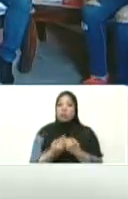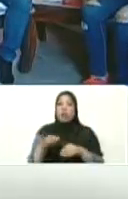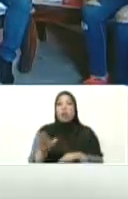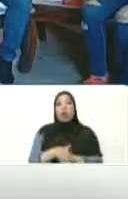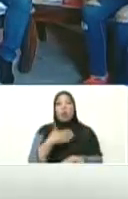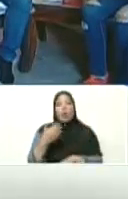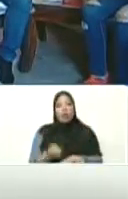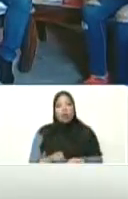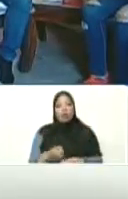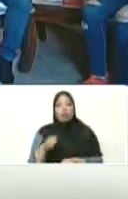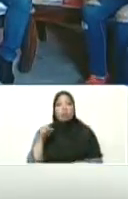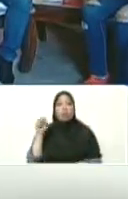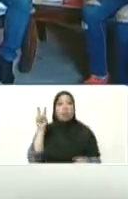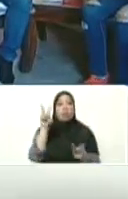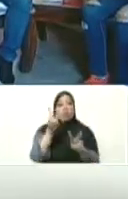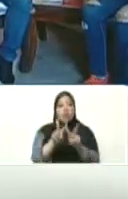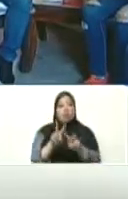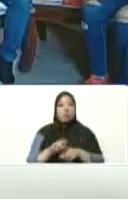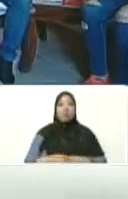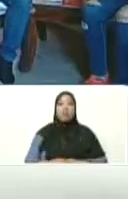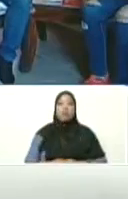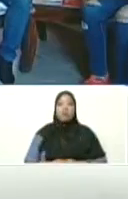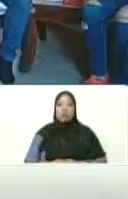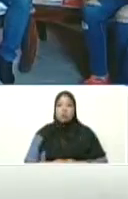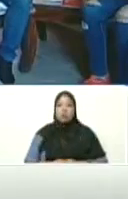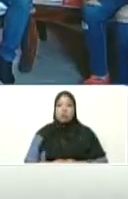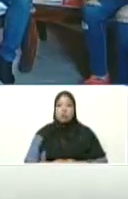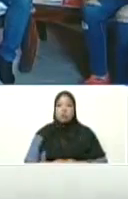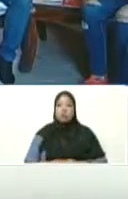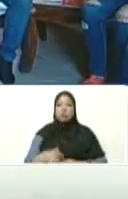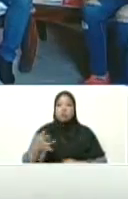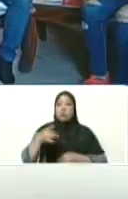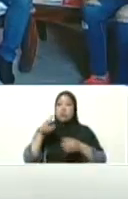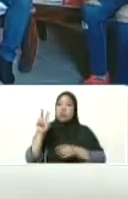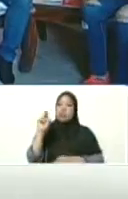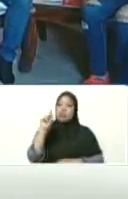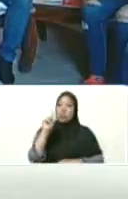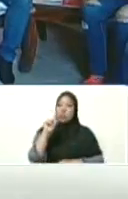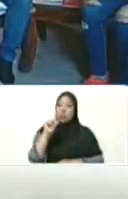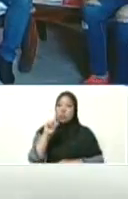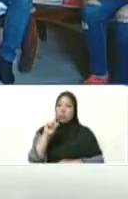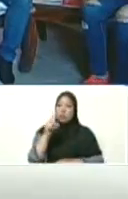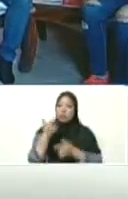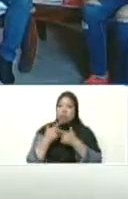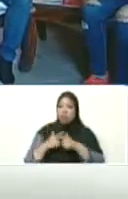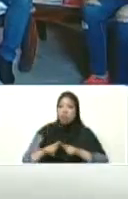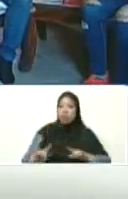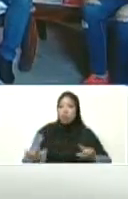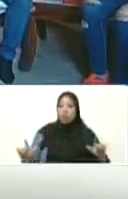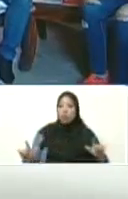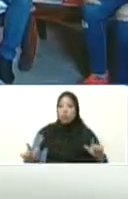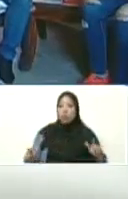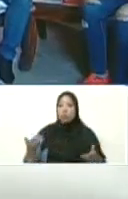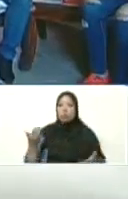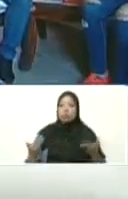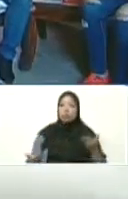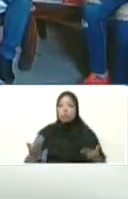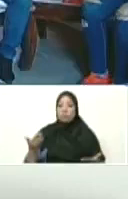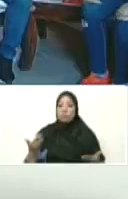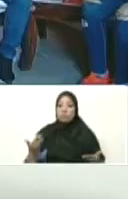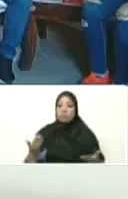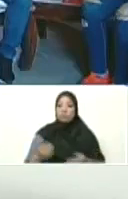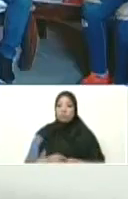vivienda ten la seguridad y aquí tenemos el segundo libraco son libros pesados Melania